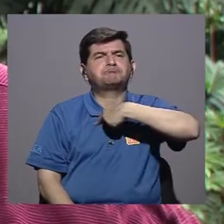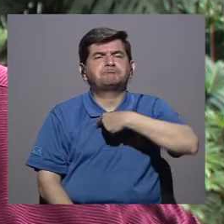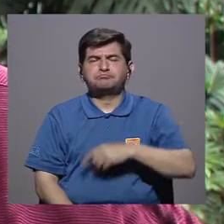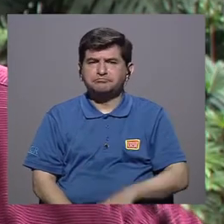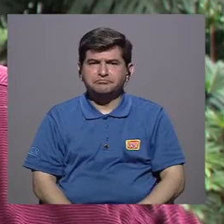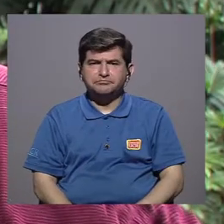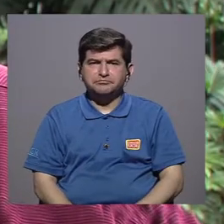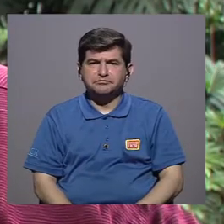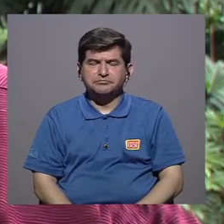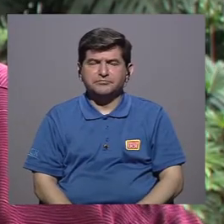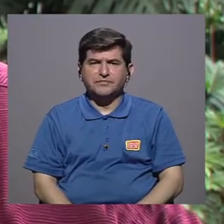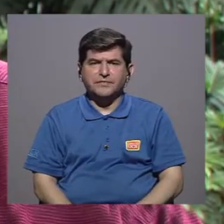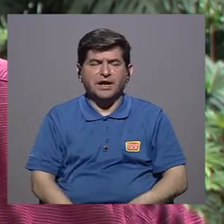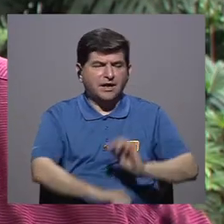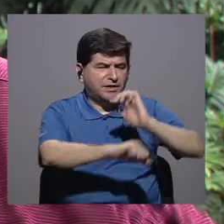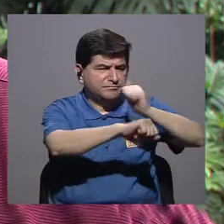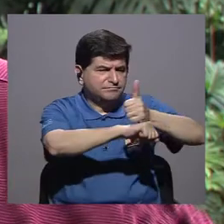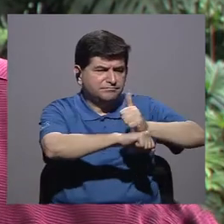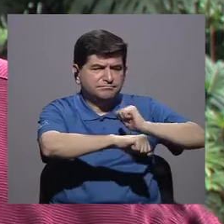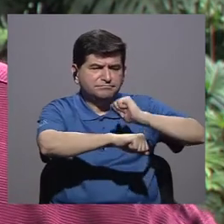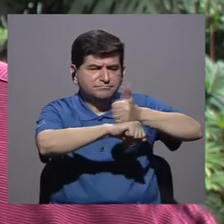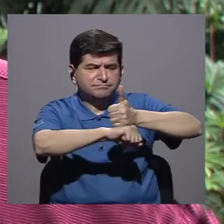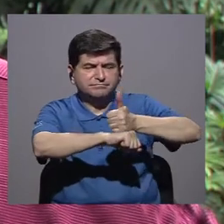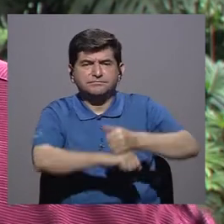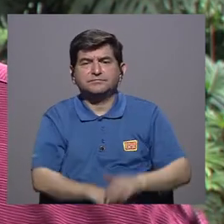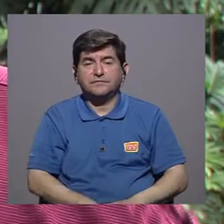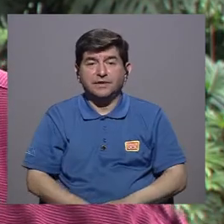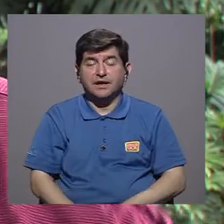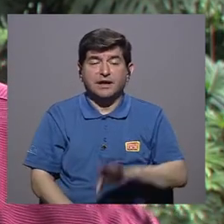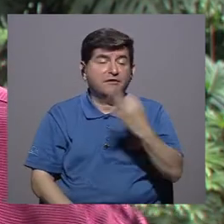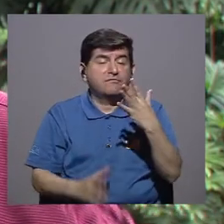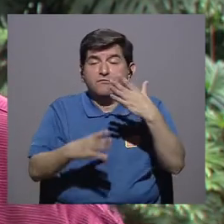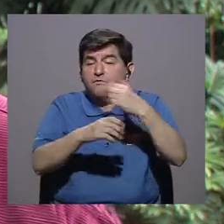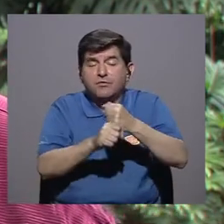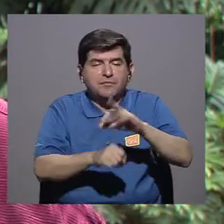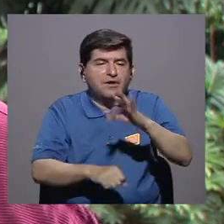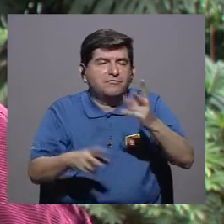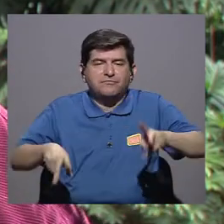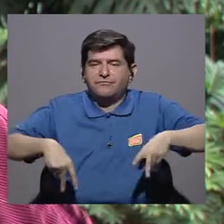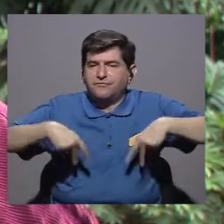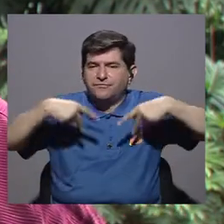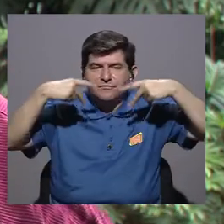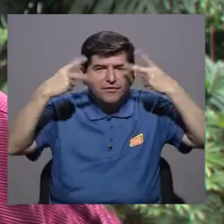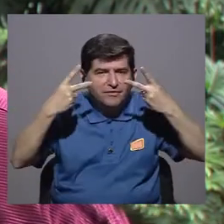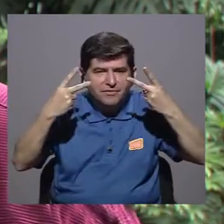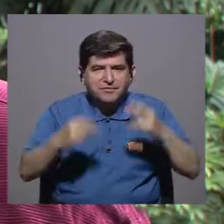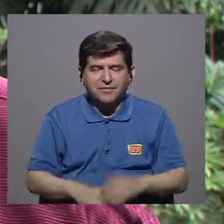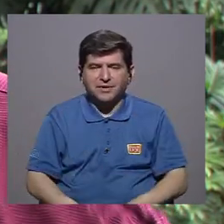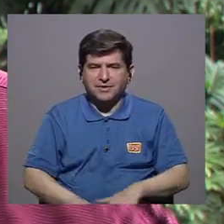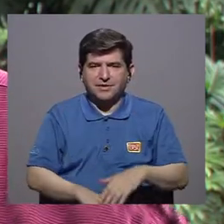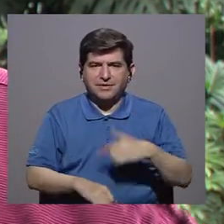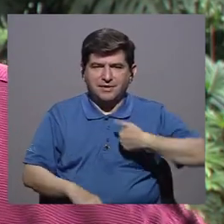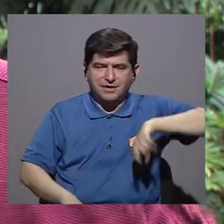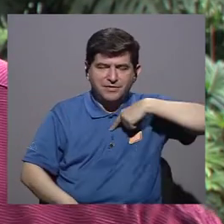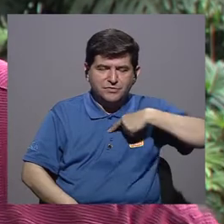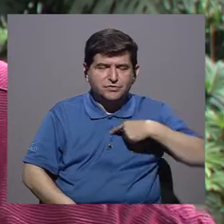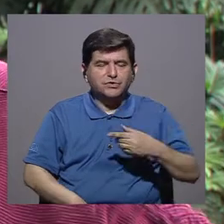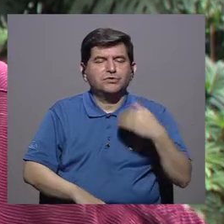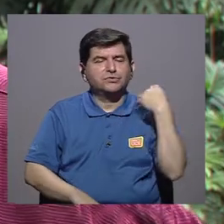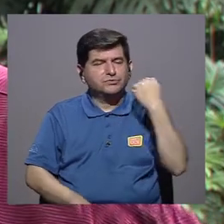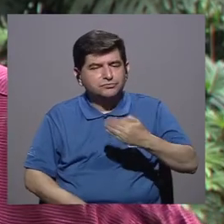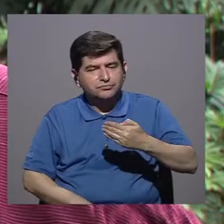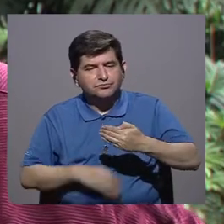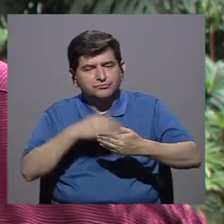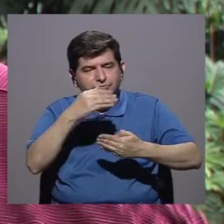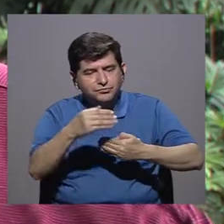nosotros establecemos en resumen un estilo de vida que nos lleve